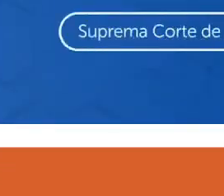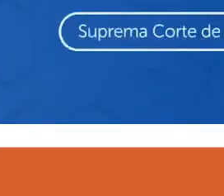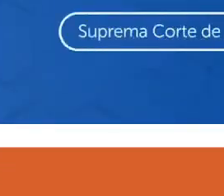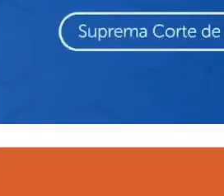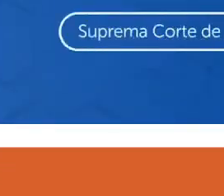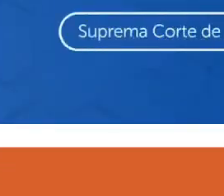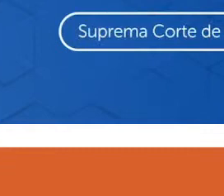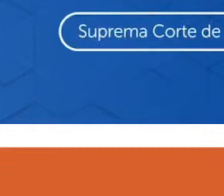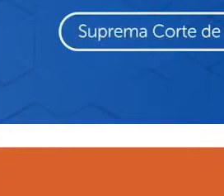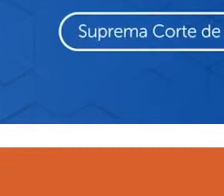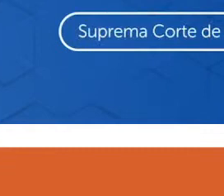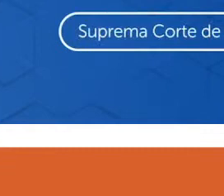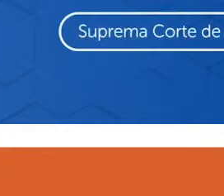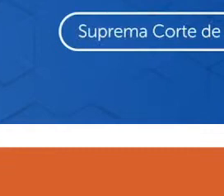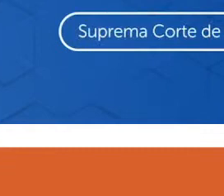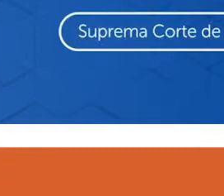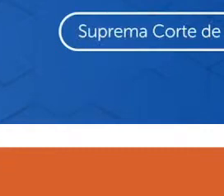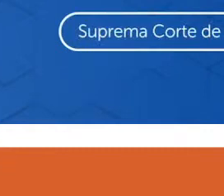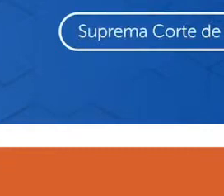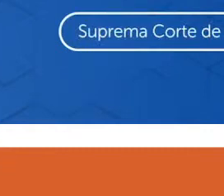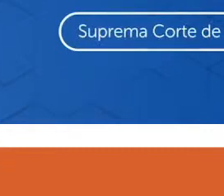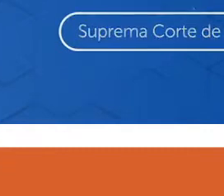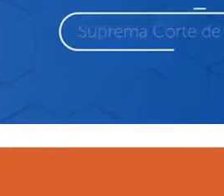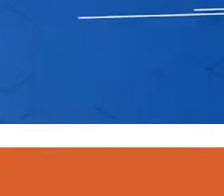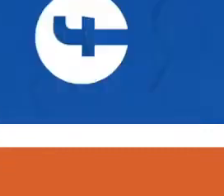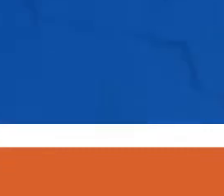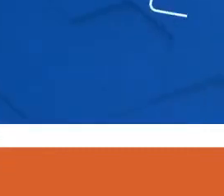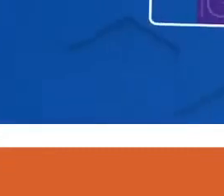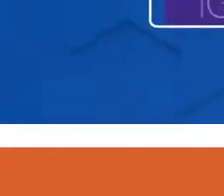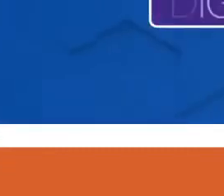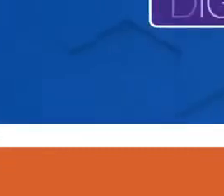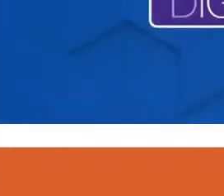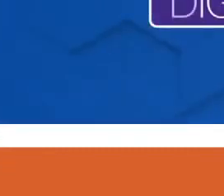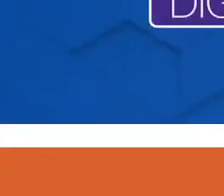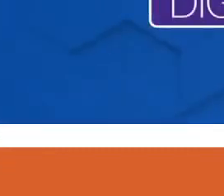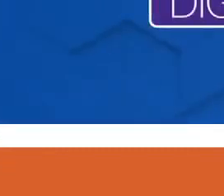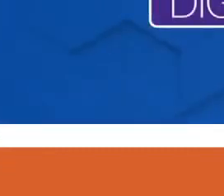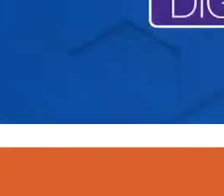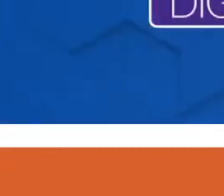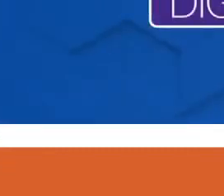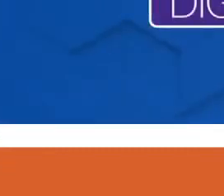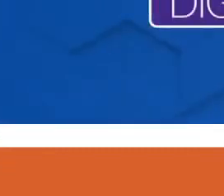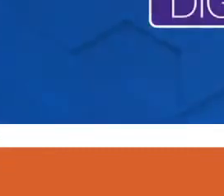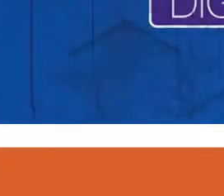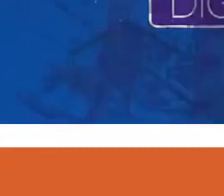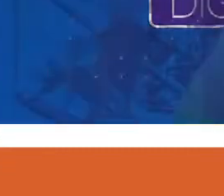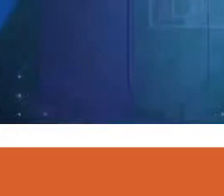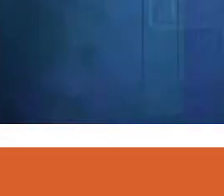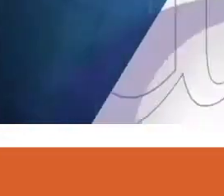como Suprema Corte de Justicia de la Nación. Sigue nuestra página oficial y se parte de la Corte Digital.